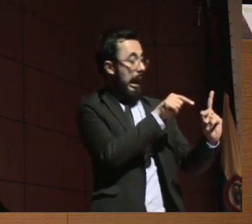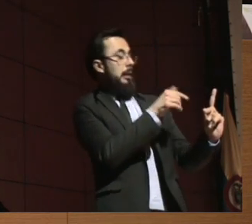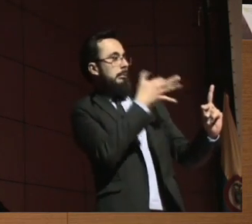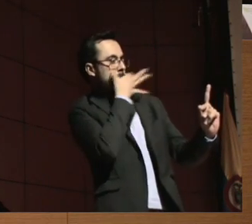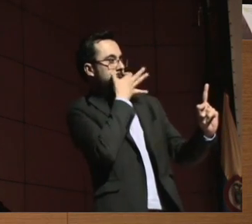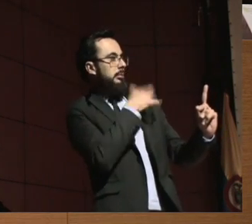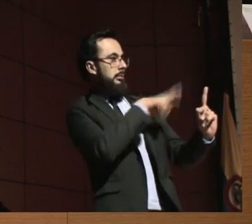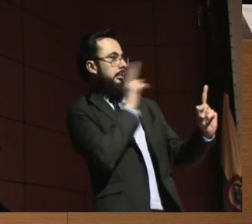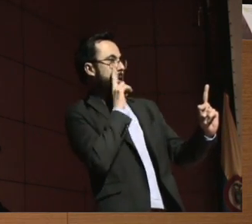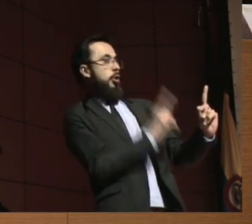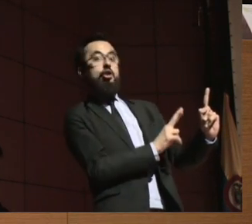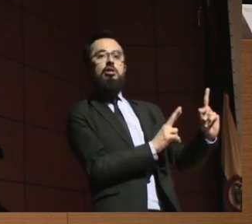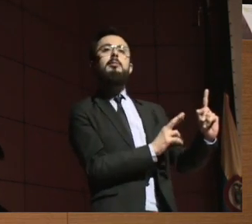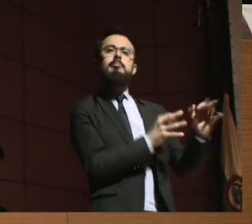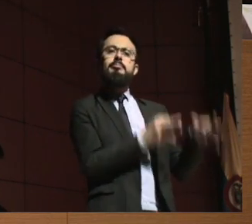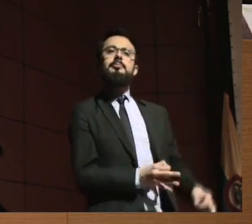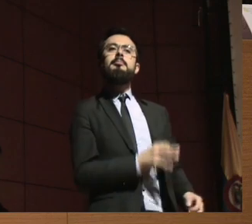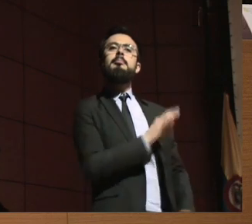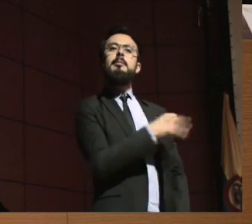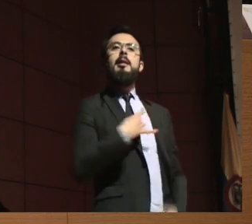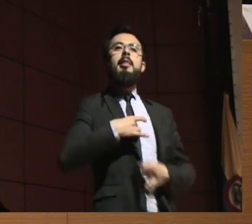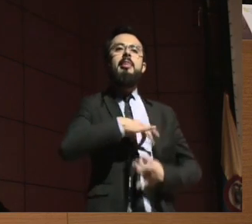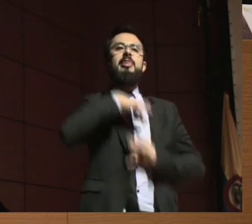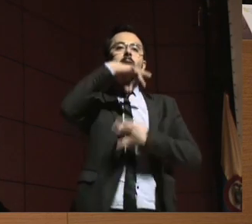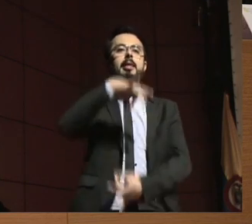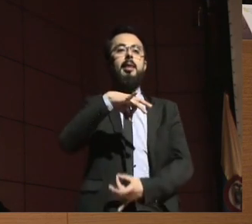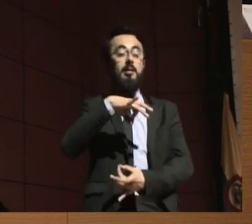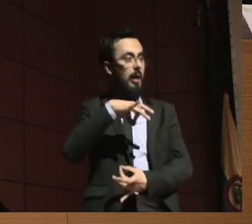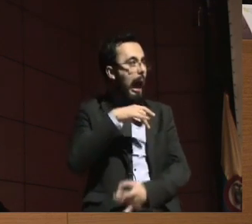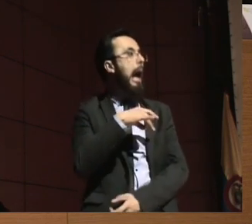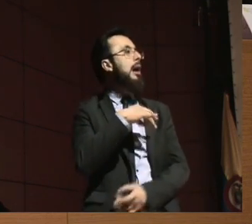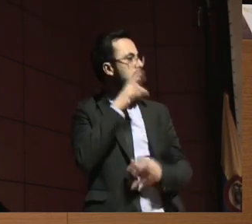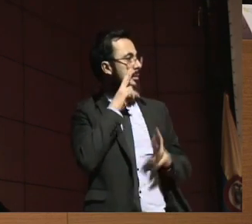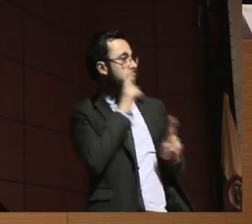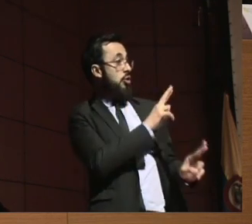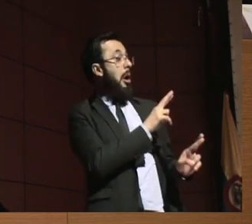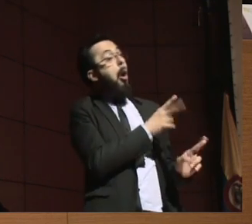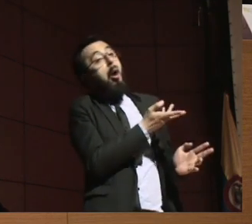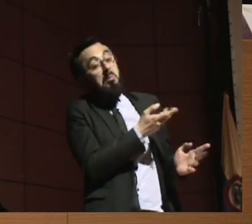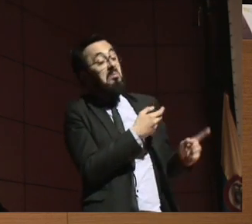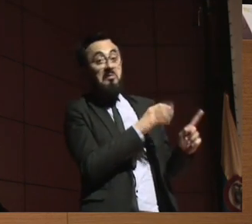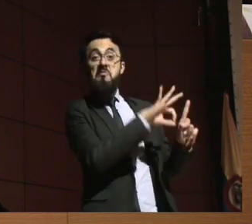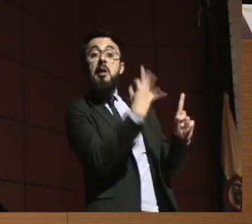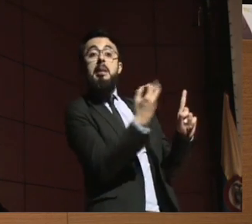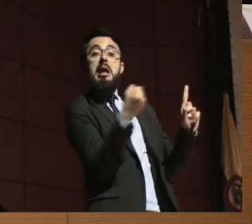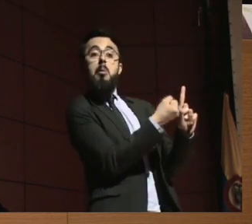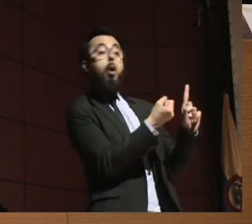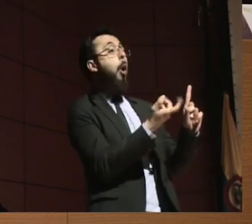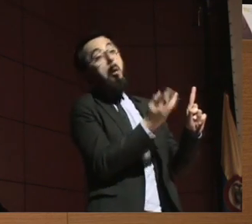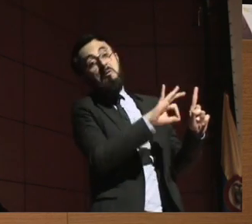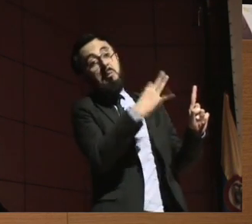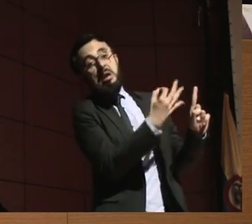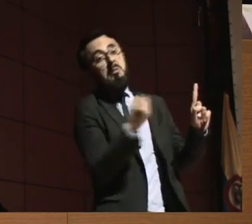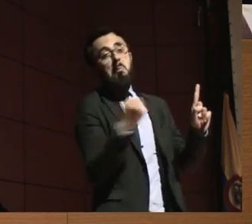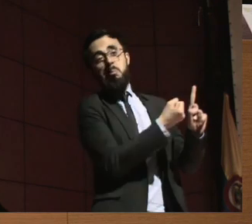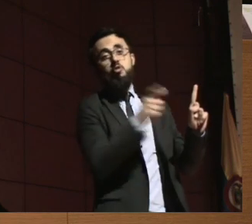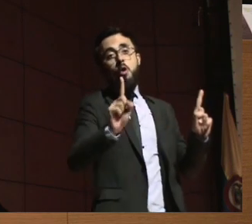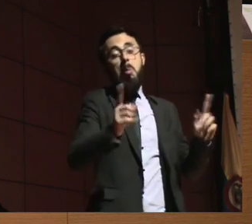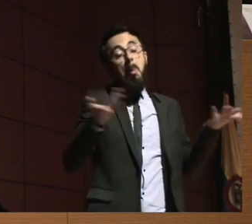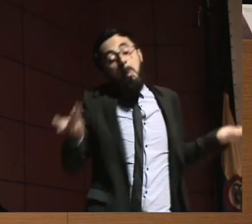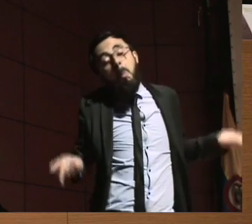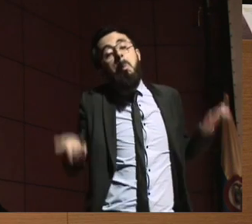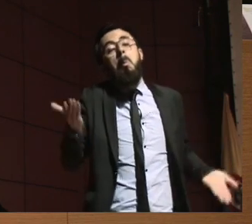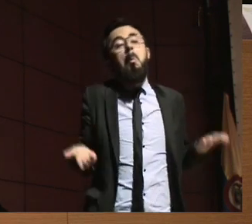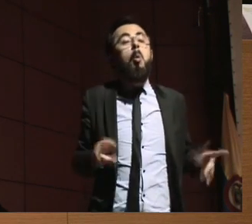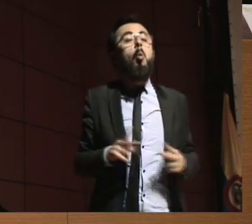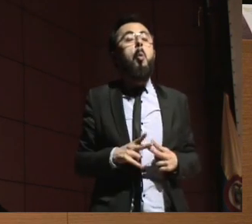sentido, podríamos reconocer que la persona cuenta con apoyos en la familia, como puede que no. Y eso dependerá de cómo